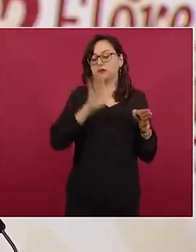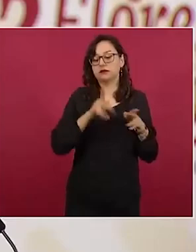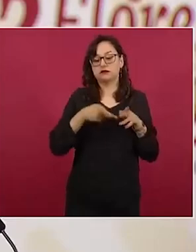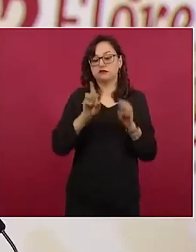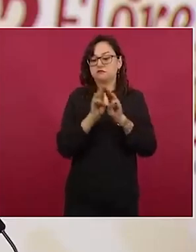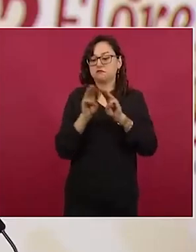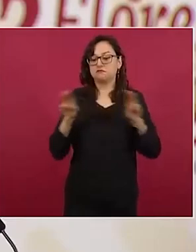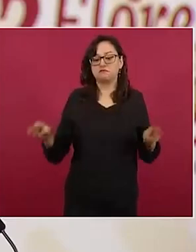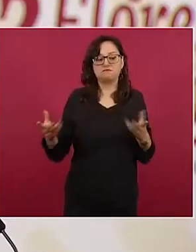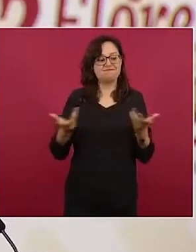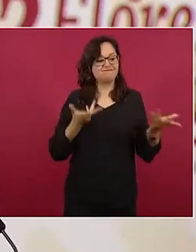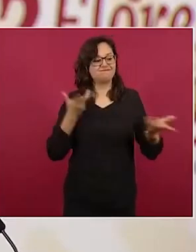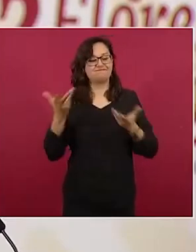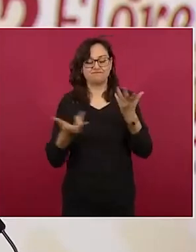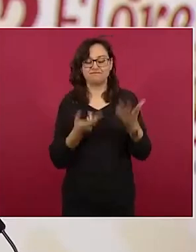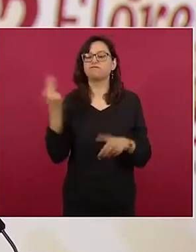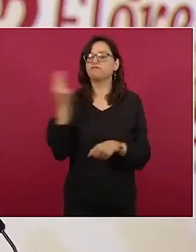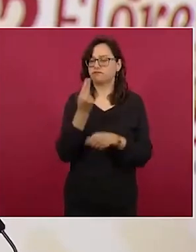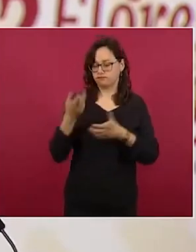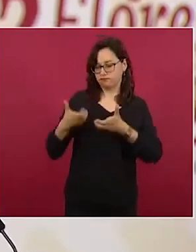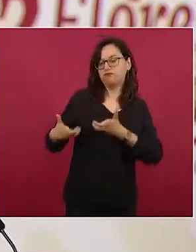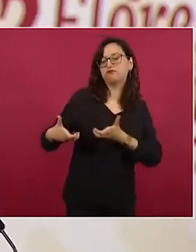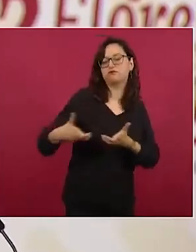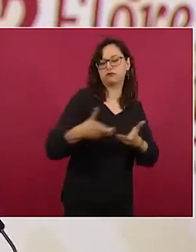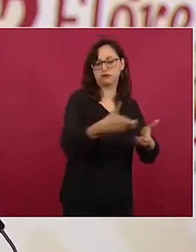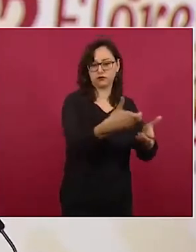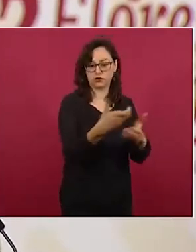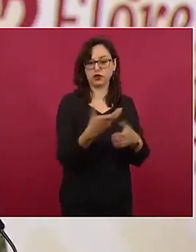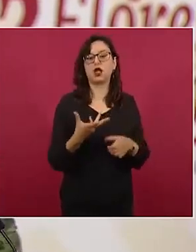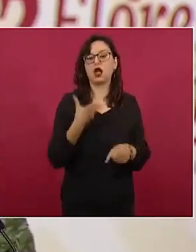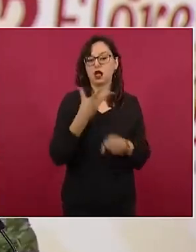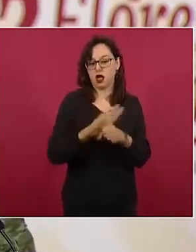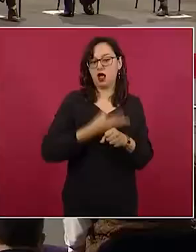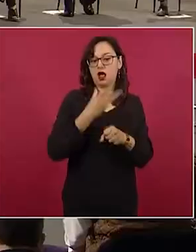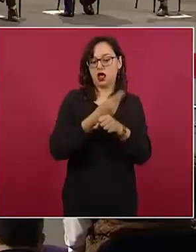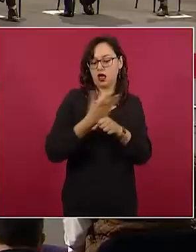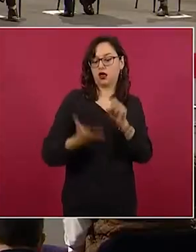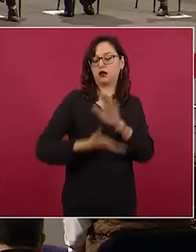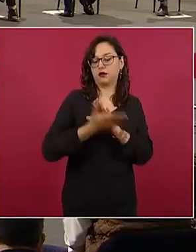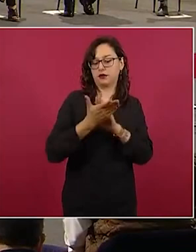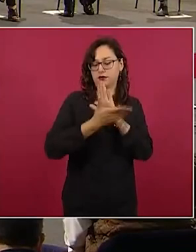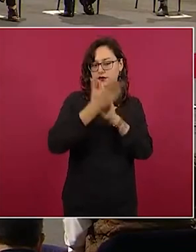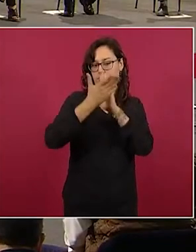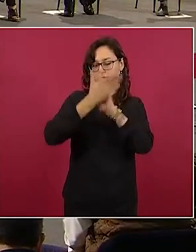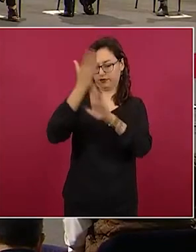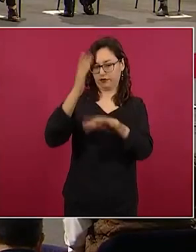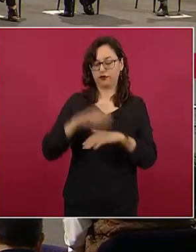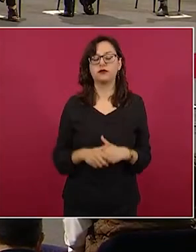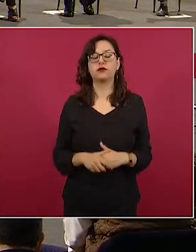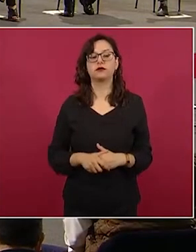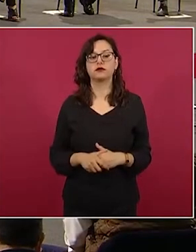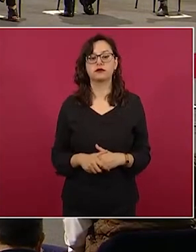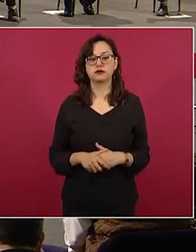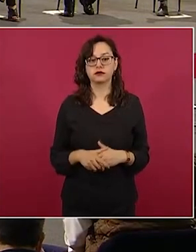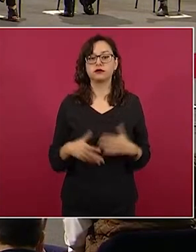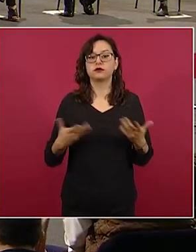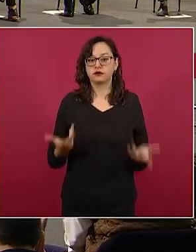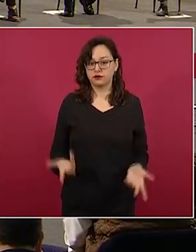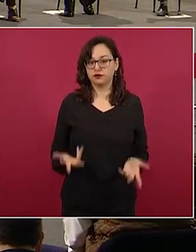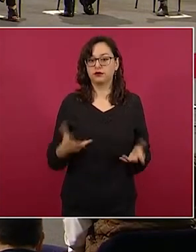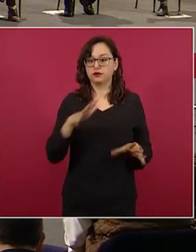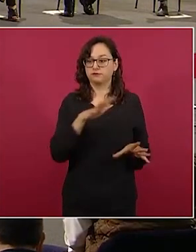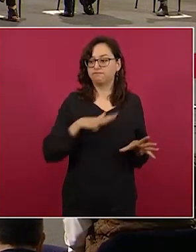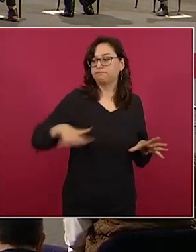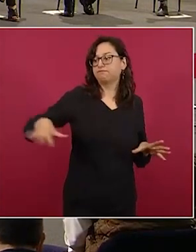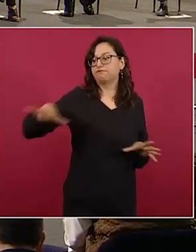longitud, con un ancho de 300 metros que interconecta la carretera federal con el complejo aeroportuario para desarrollar una